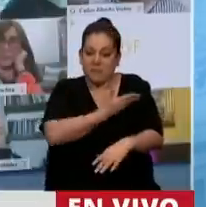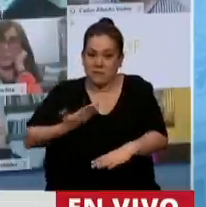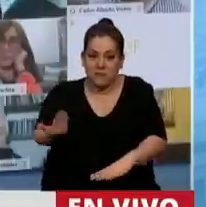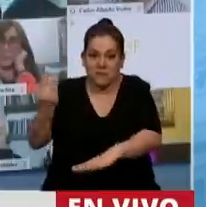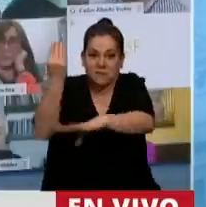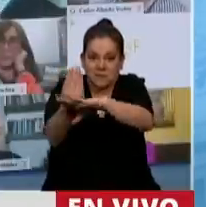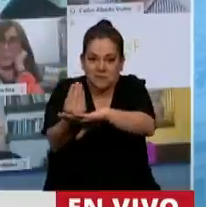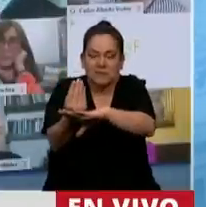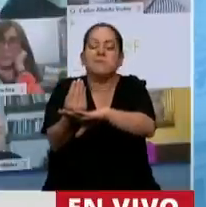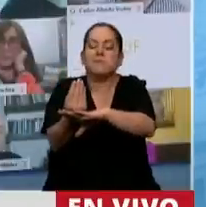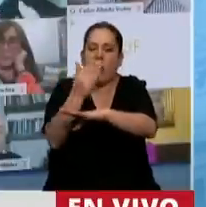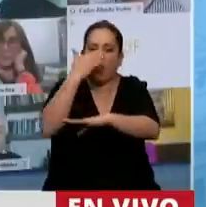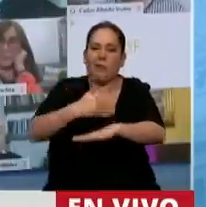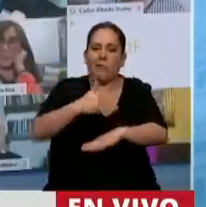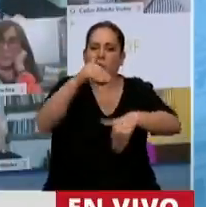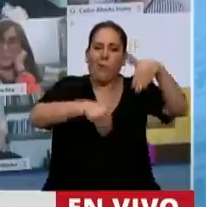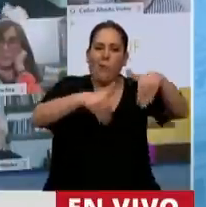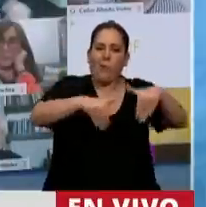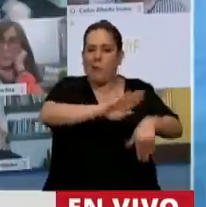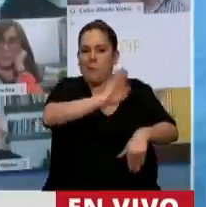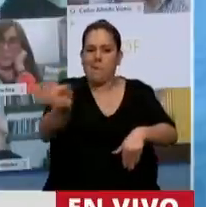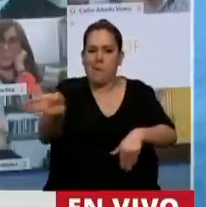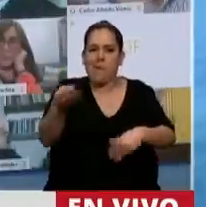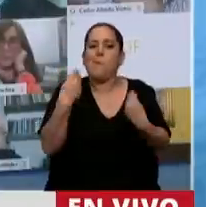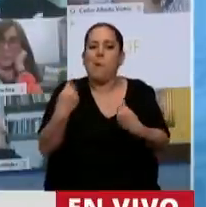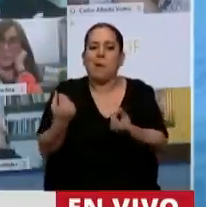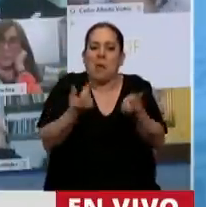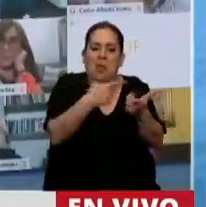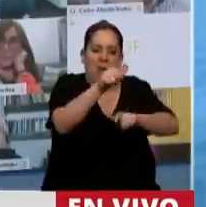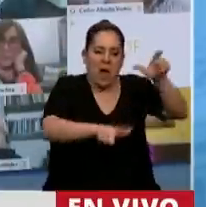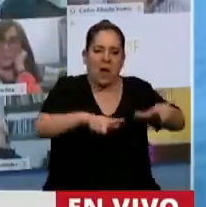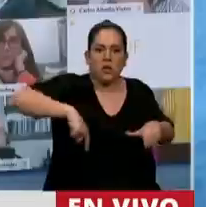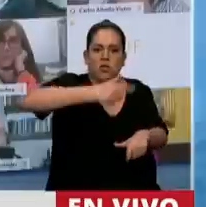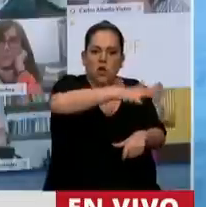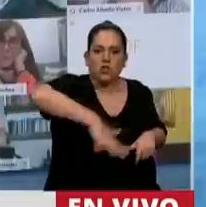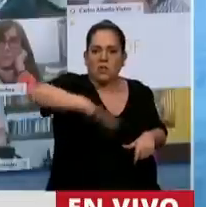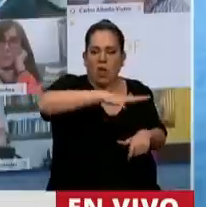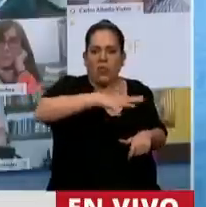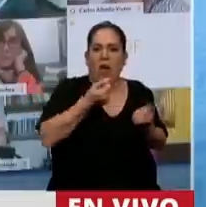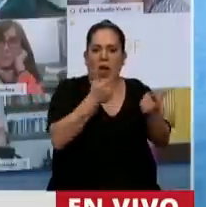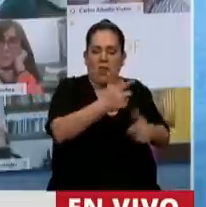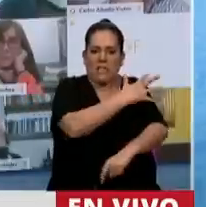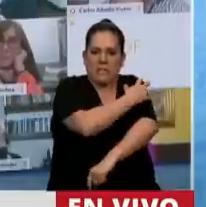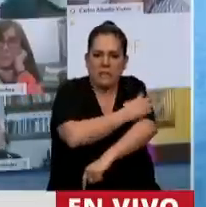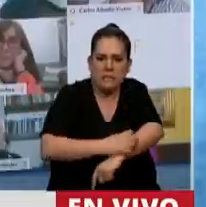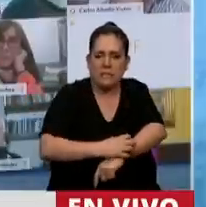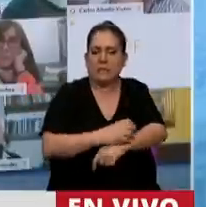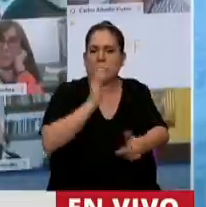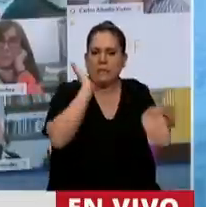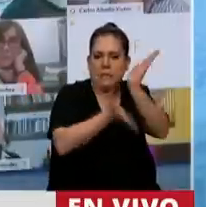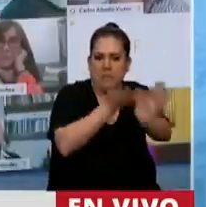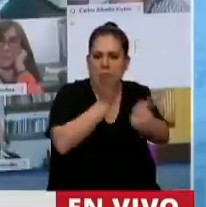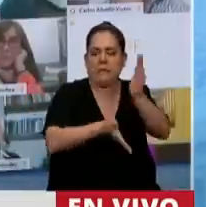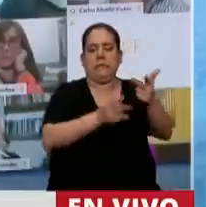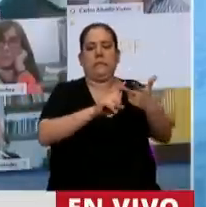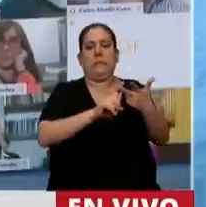derrotados en las urnas porque hambrearon al pueblo, porque reprimieron al pueblo, porque se